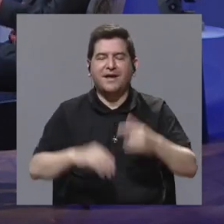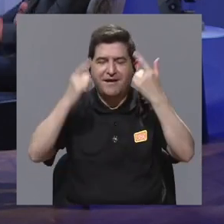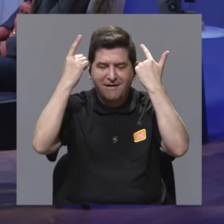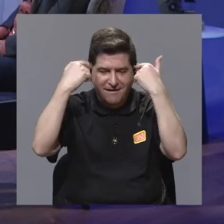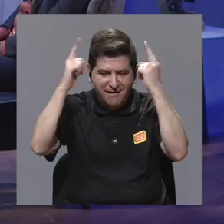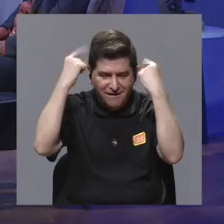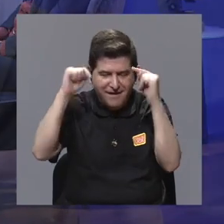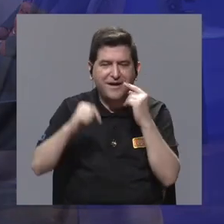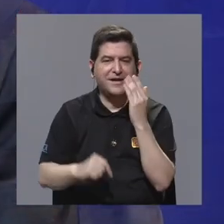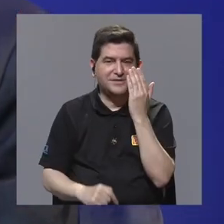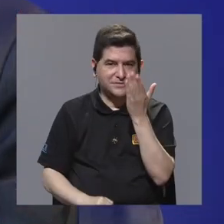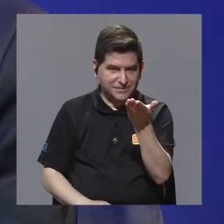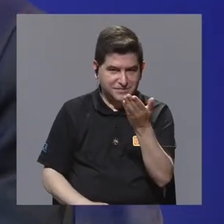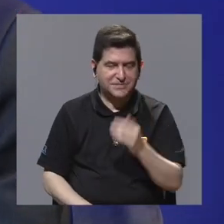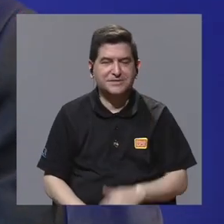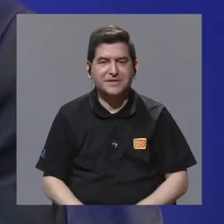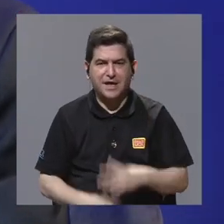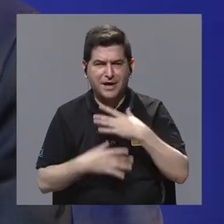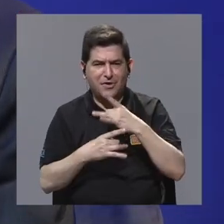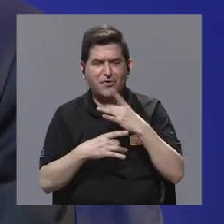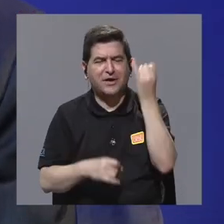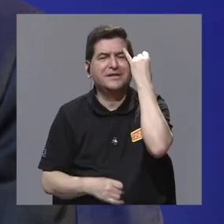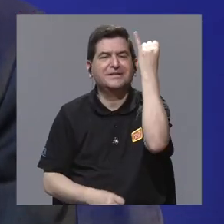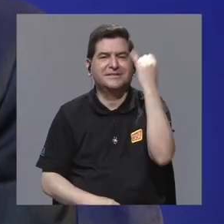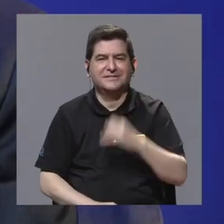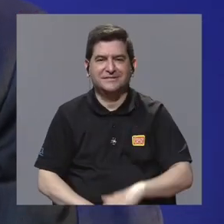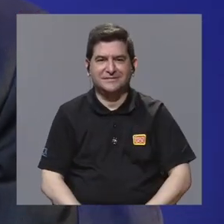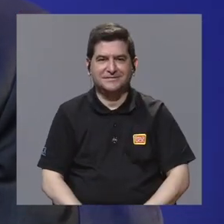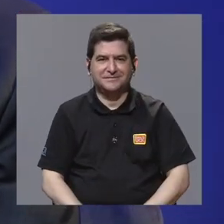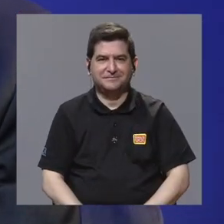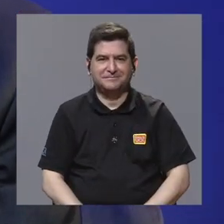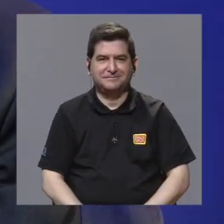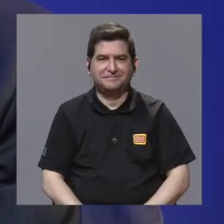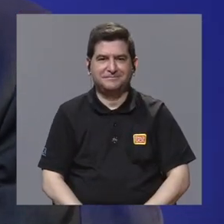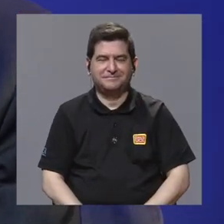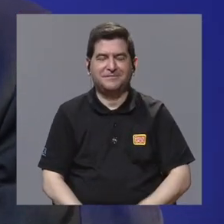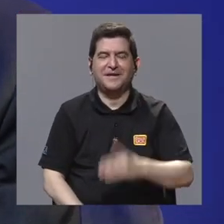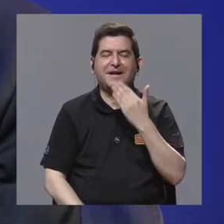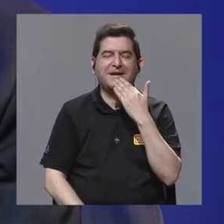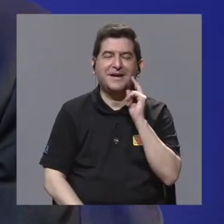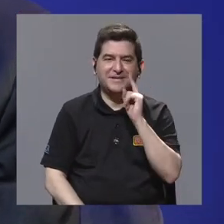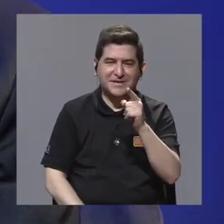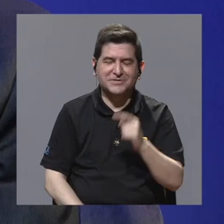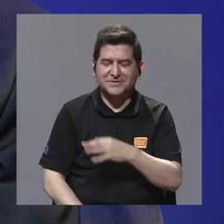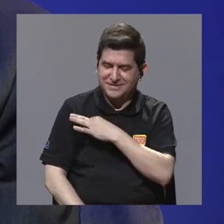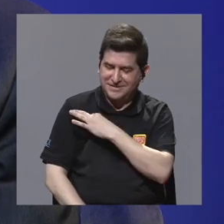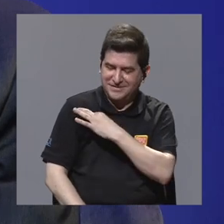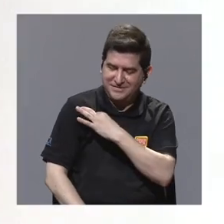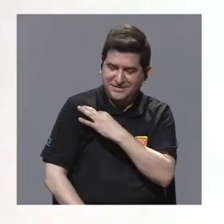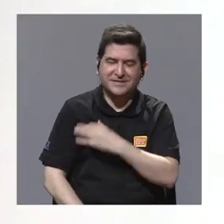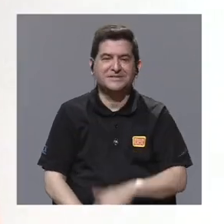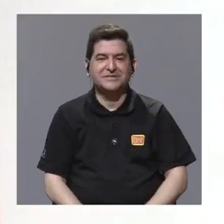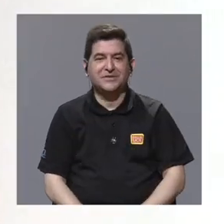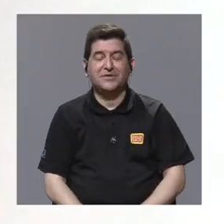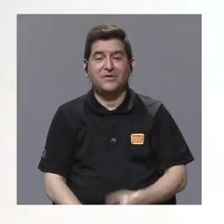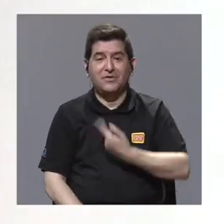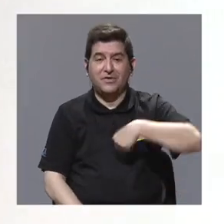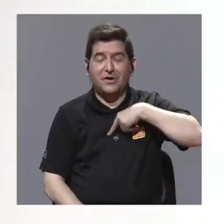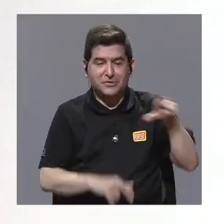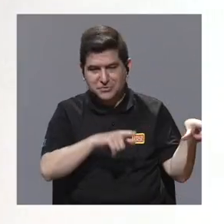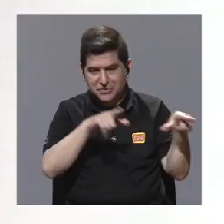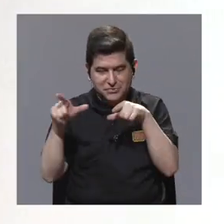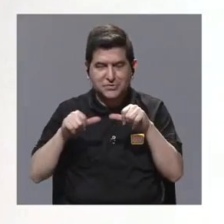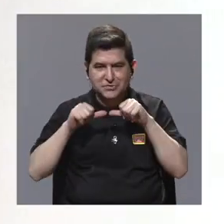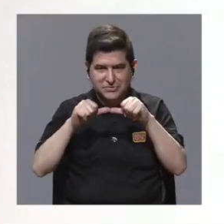éxitos con esa interesante idea. Gracias a usted más bien por la invitación y estamos a la orden